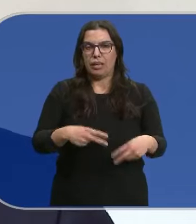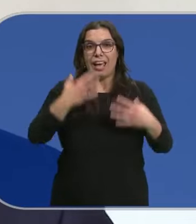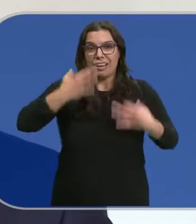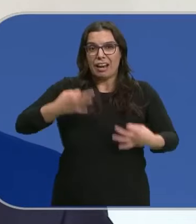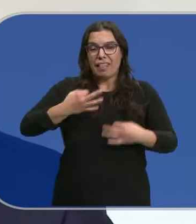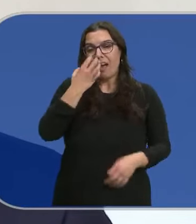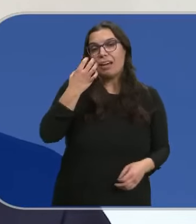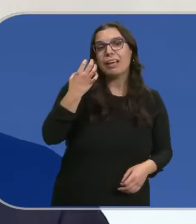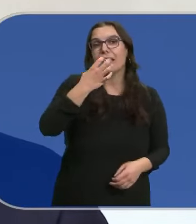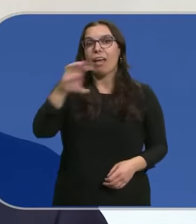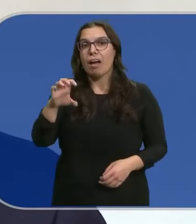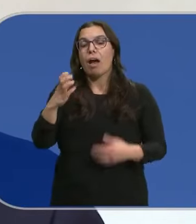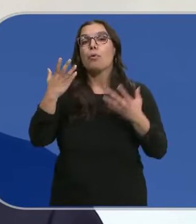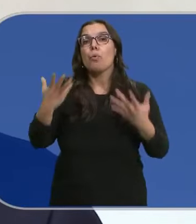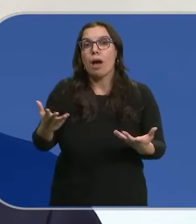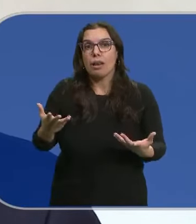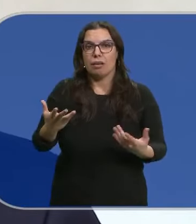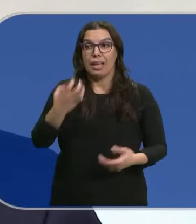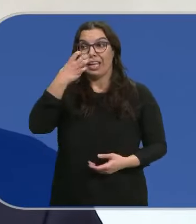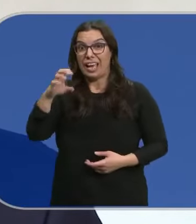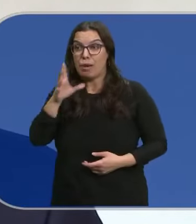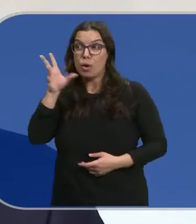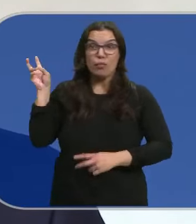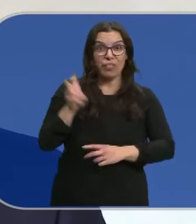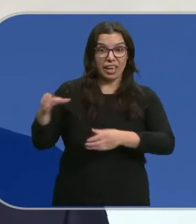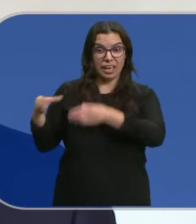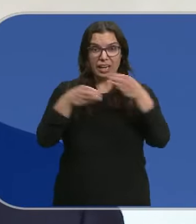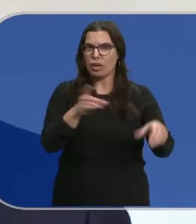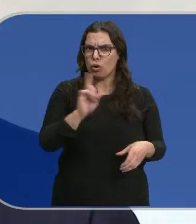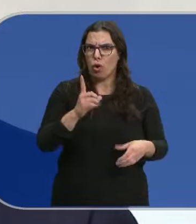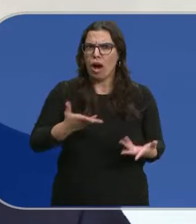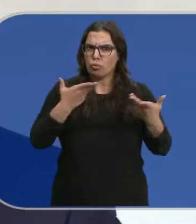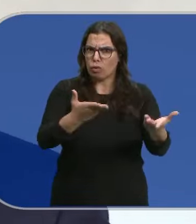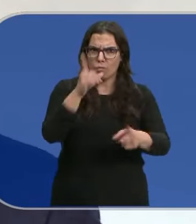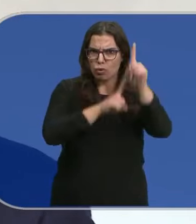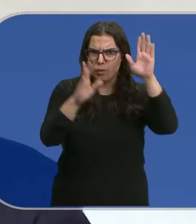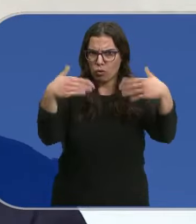generalizada a nivel nacional No ha sido en ningún momento que no haya que ayudar